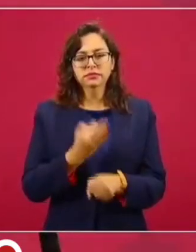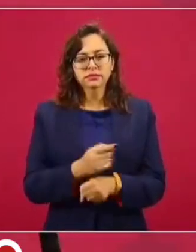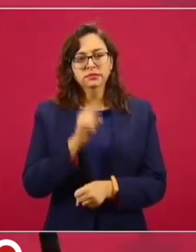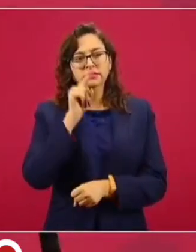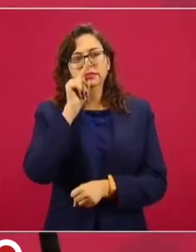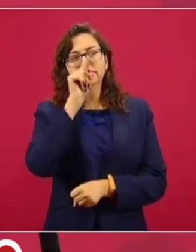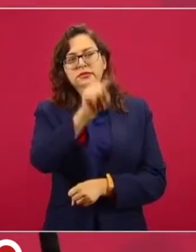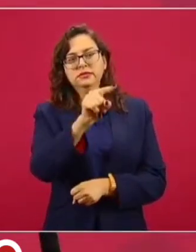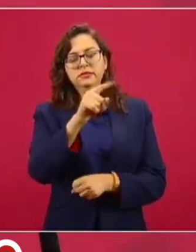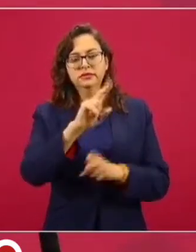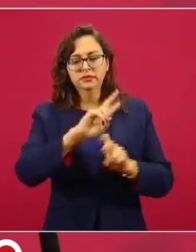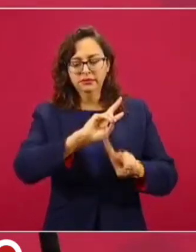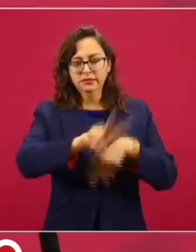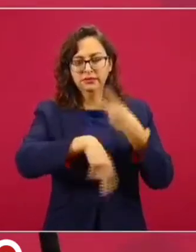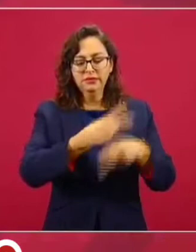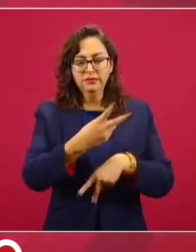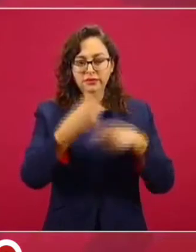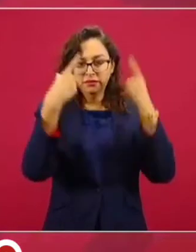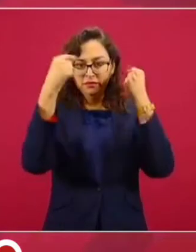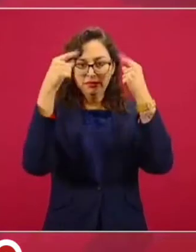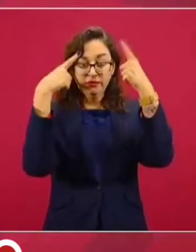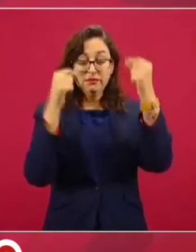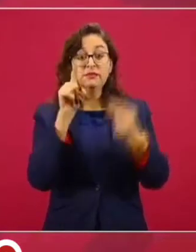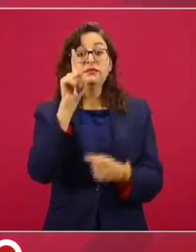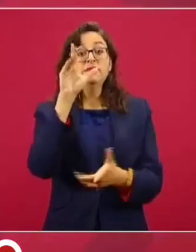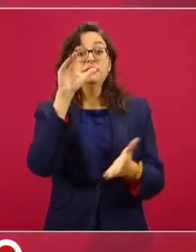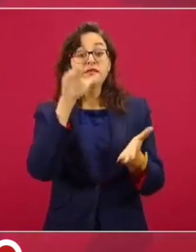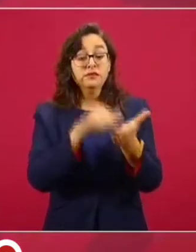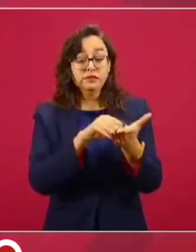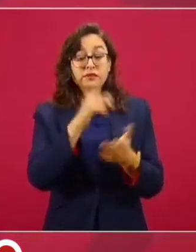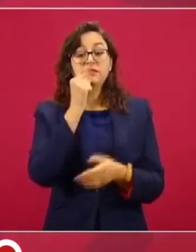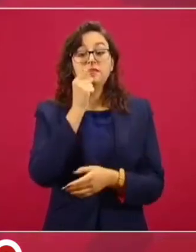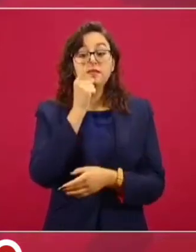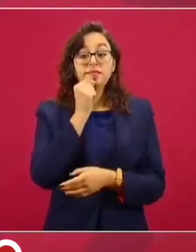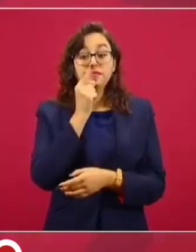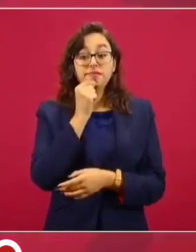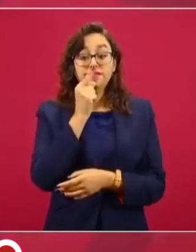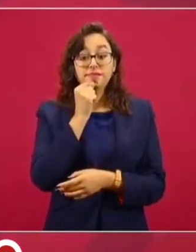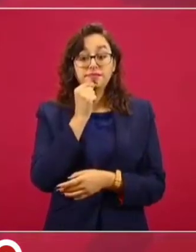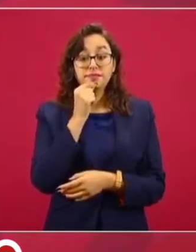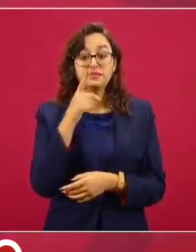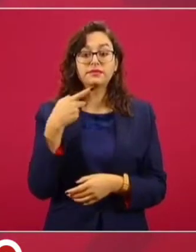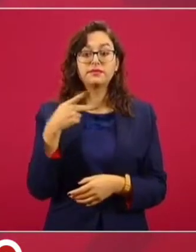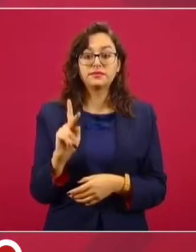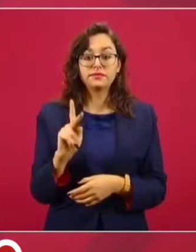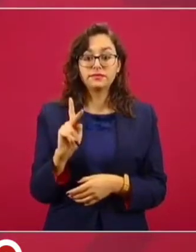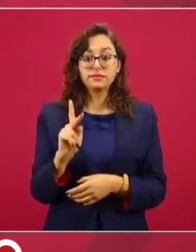para trabajar en este servicio. Pero como no podemos por la pandemia